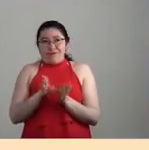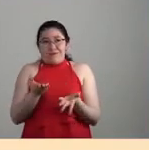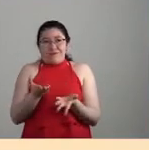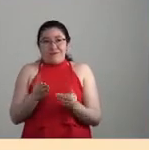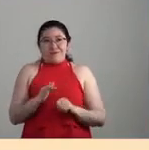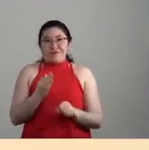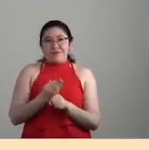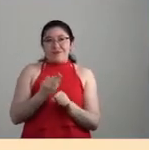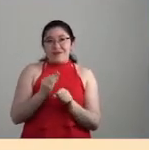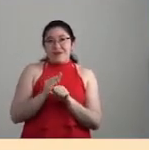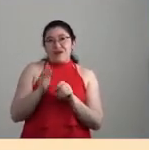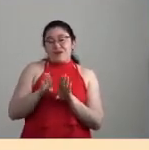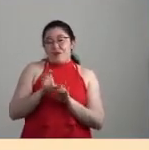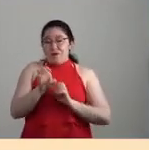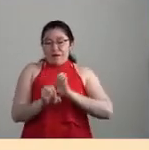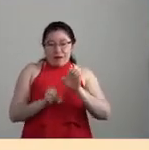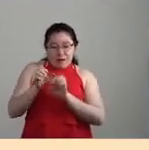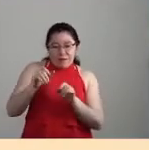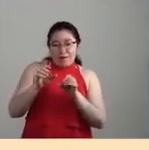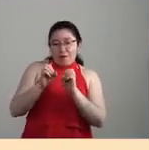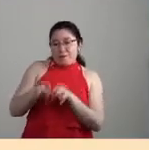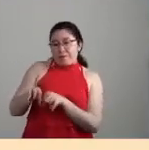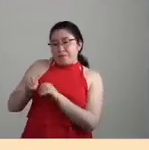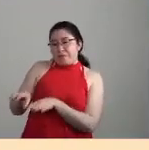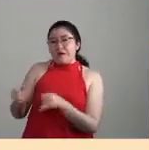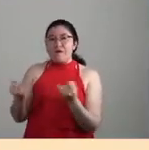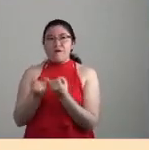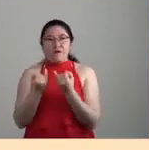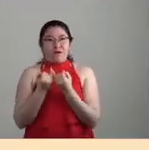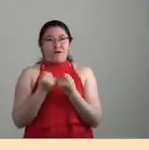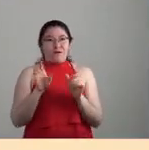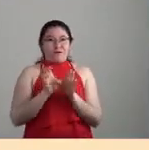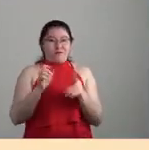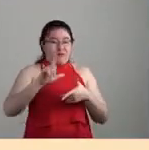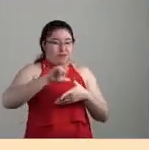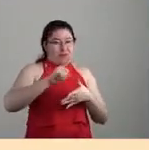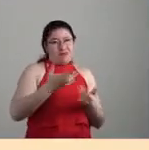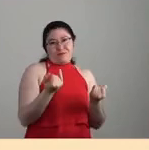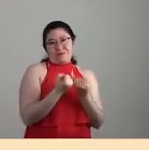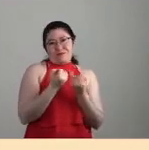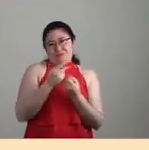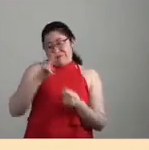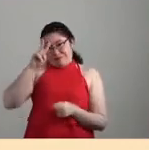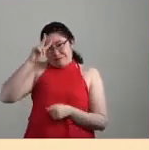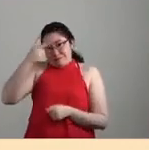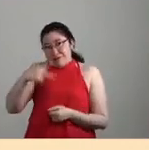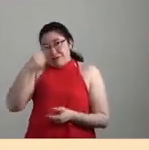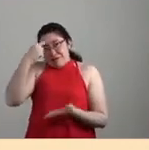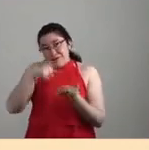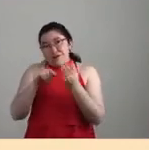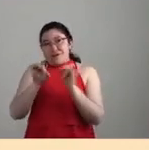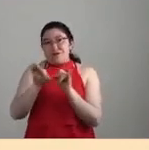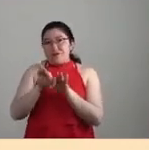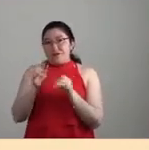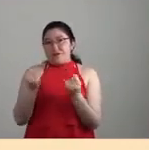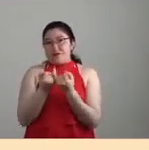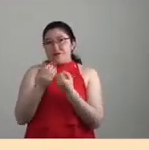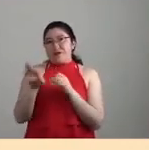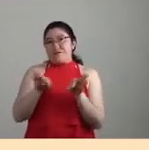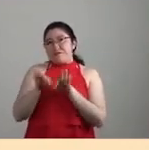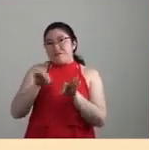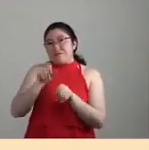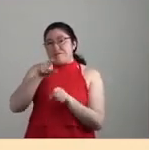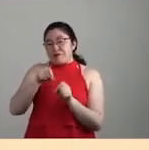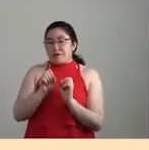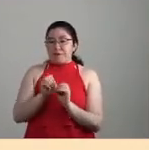producirá en desempleo, en el caso de muchos países yo entiendo que por ejemplo en México pues que el trabajo informal del cual vive buena parte de la población pues simplemente se